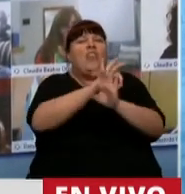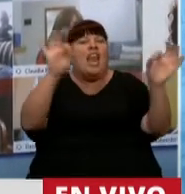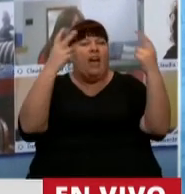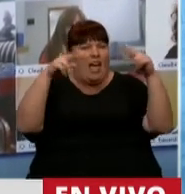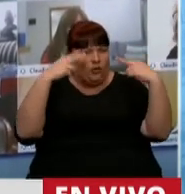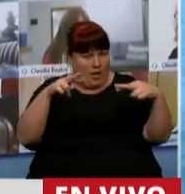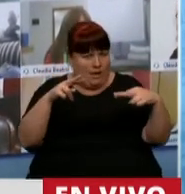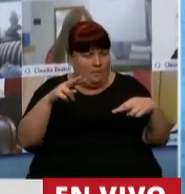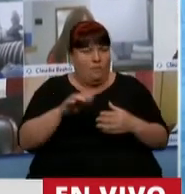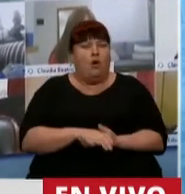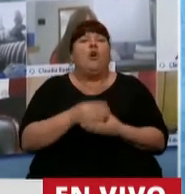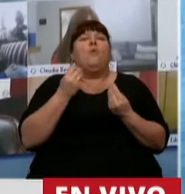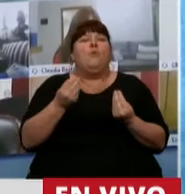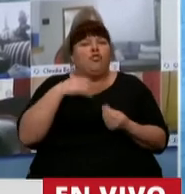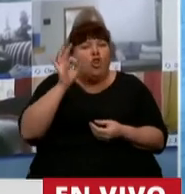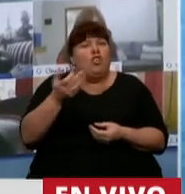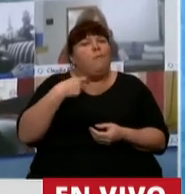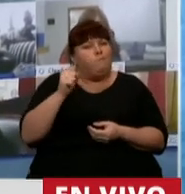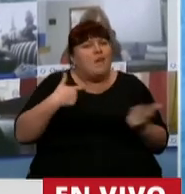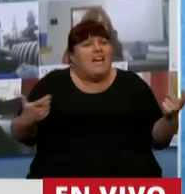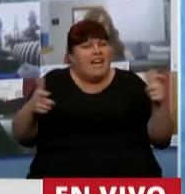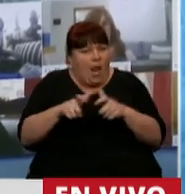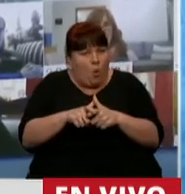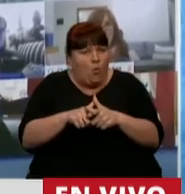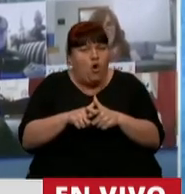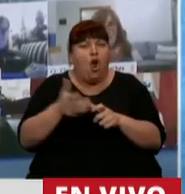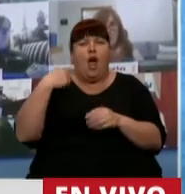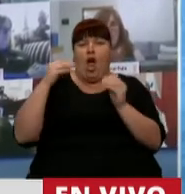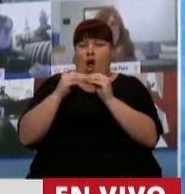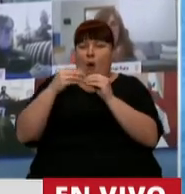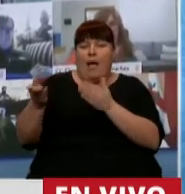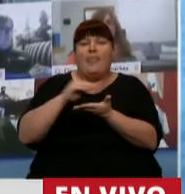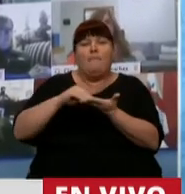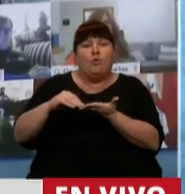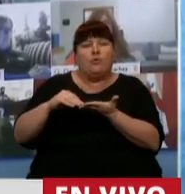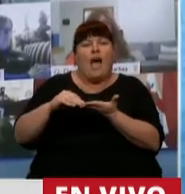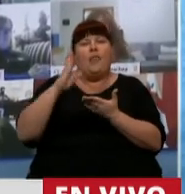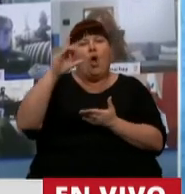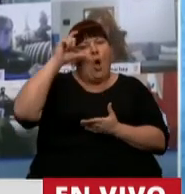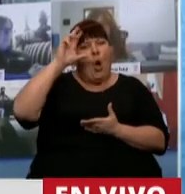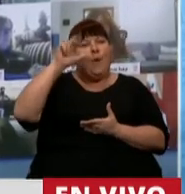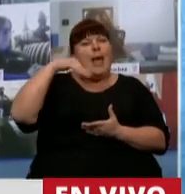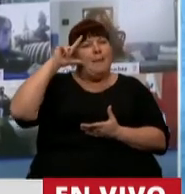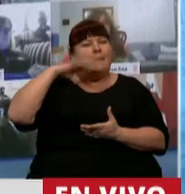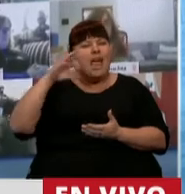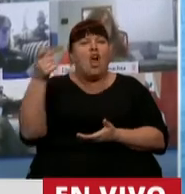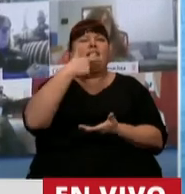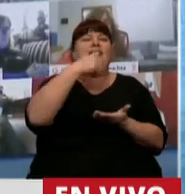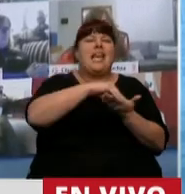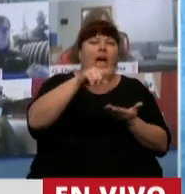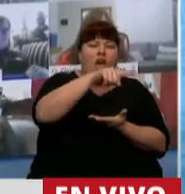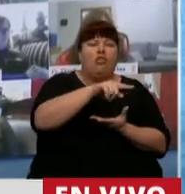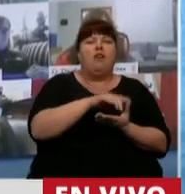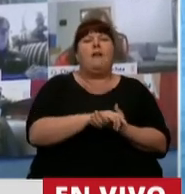Y esto lo sé porque nos hemos reunido, tanto mi compañero, diputado Alejandro Bermejo, como la senadora Anabel Fernández